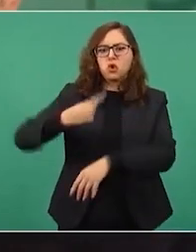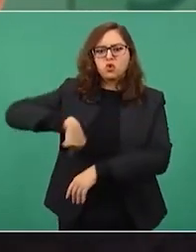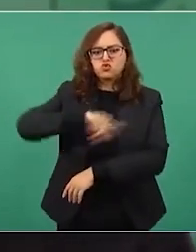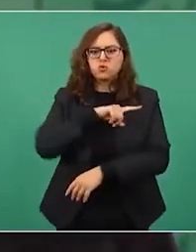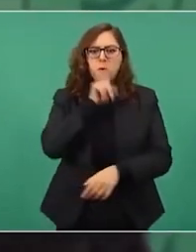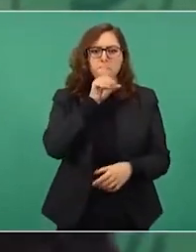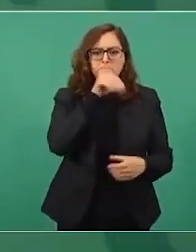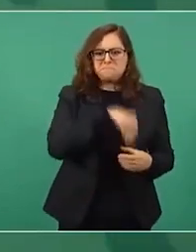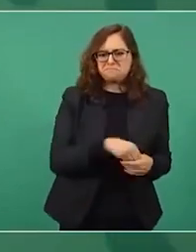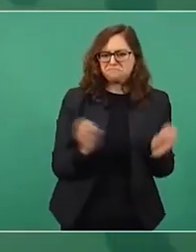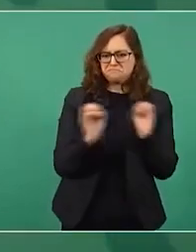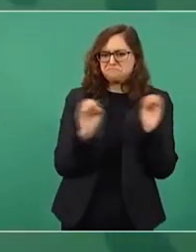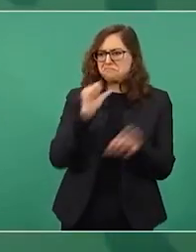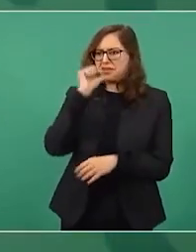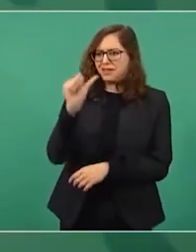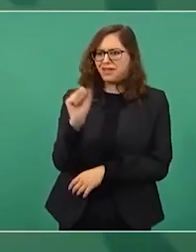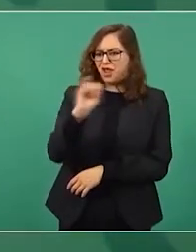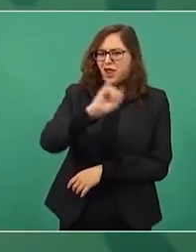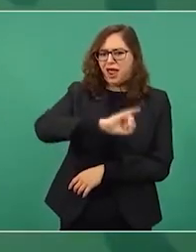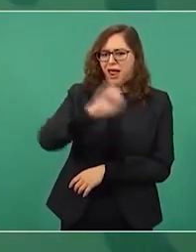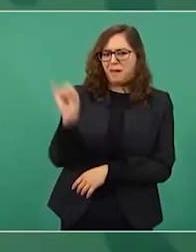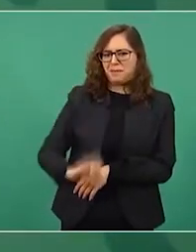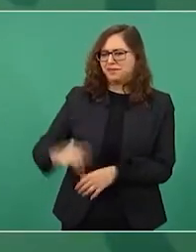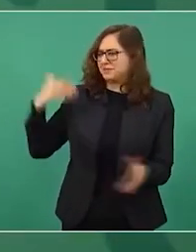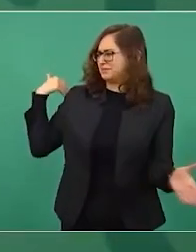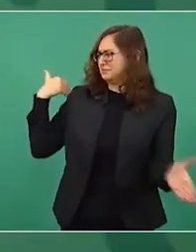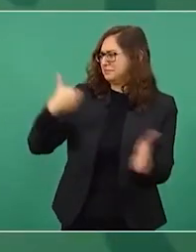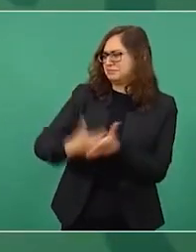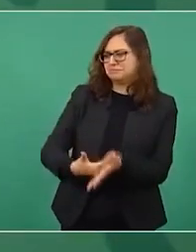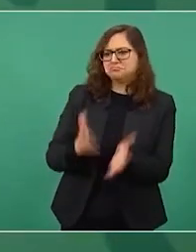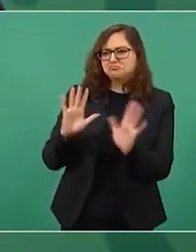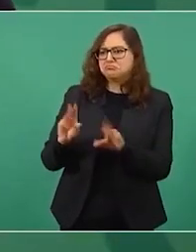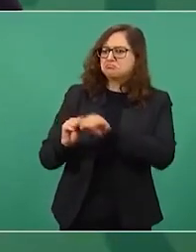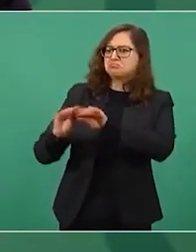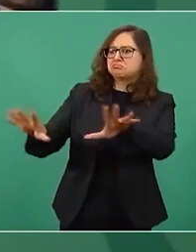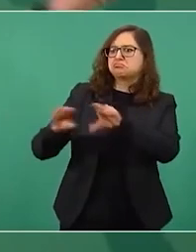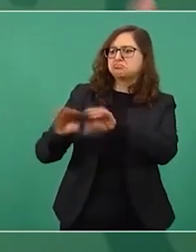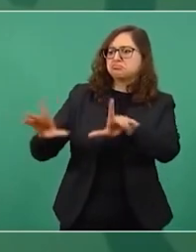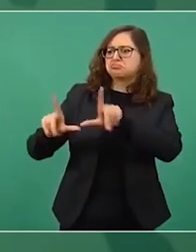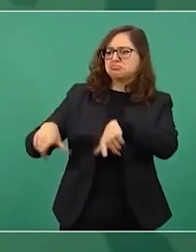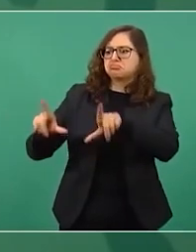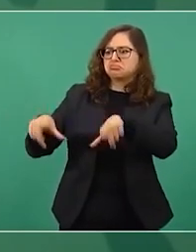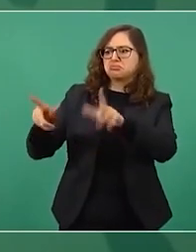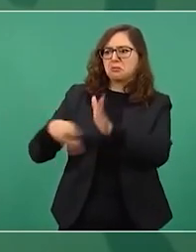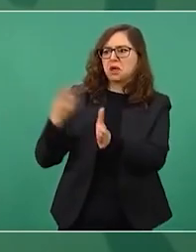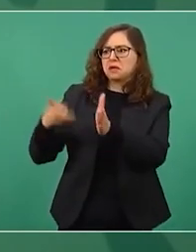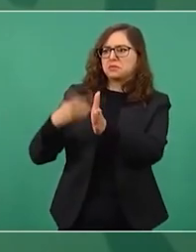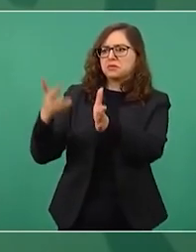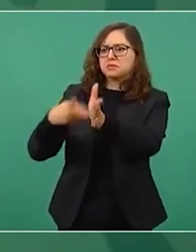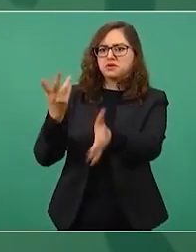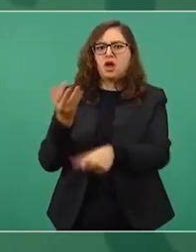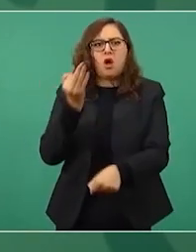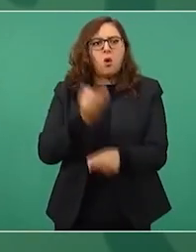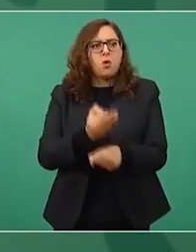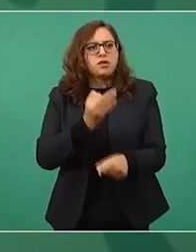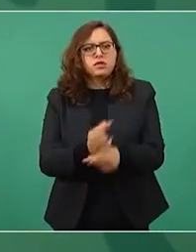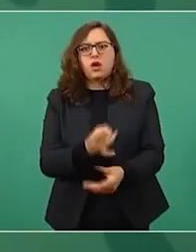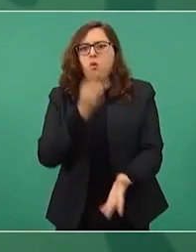información sino era para poder avanzar simplificar los trámites